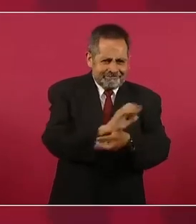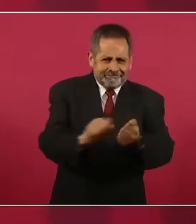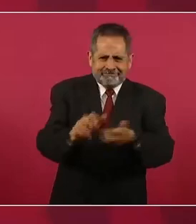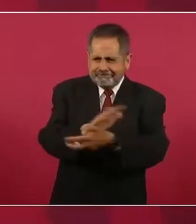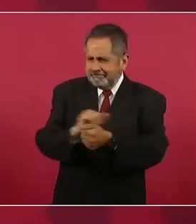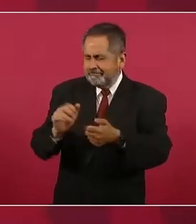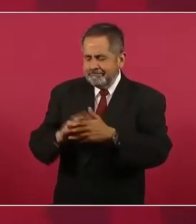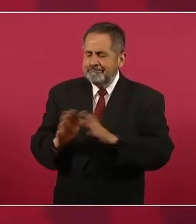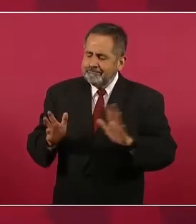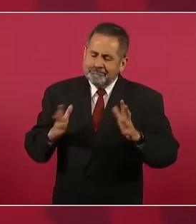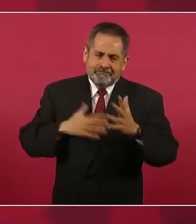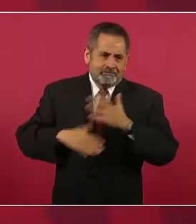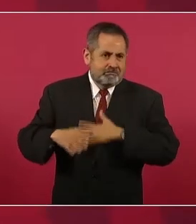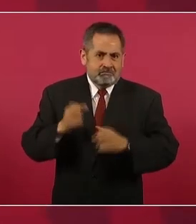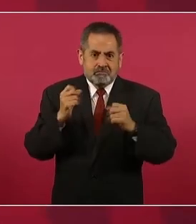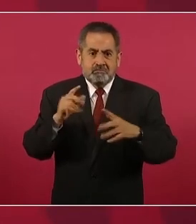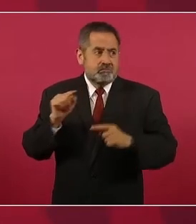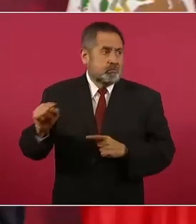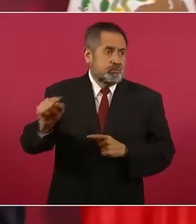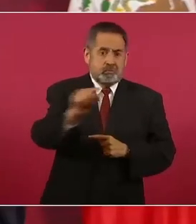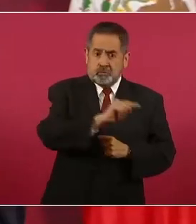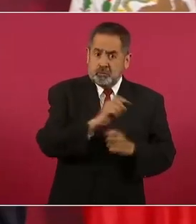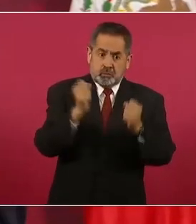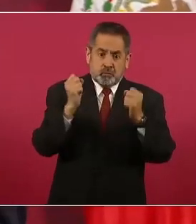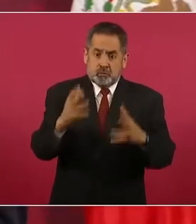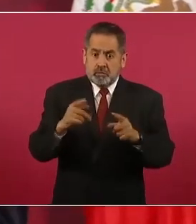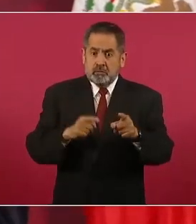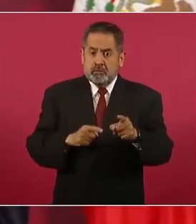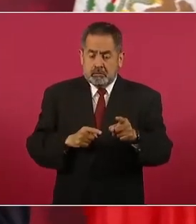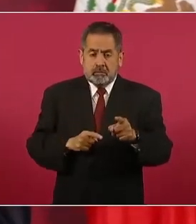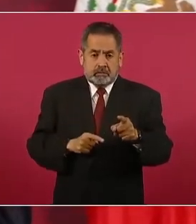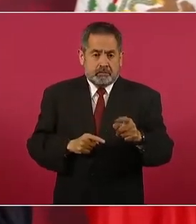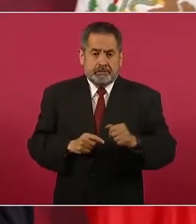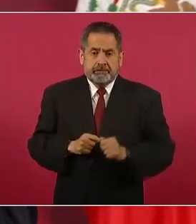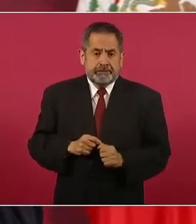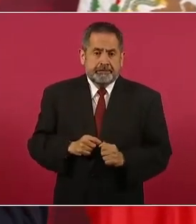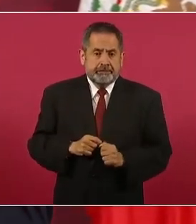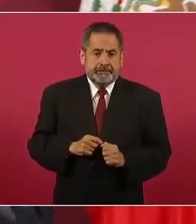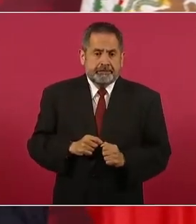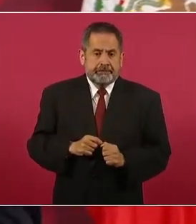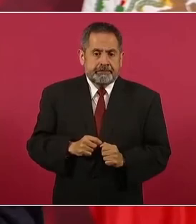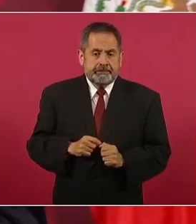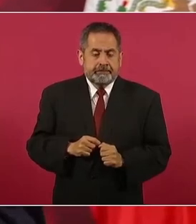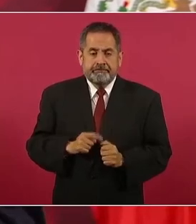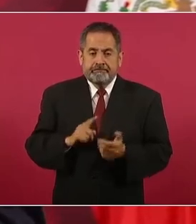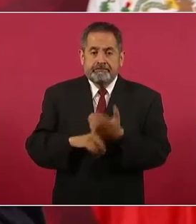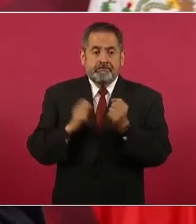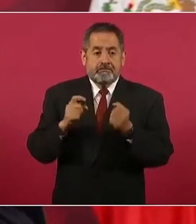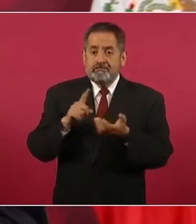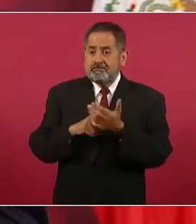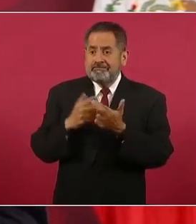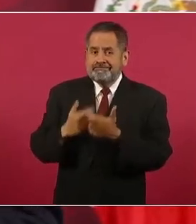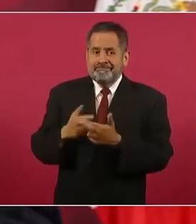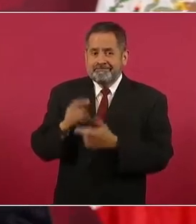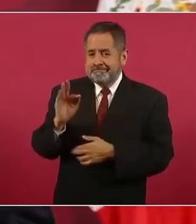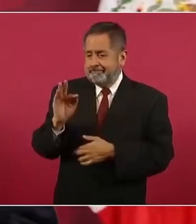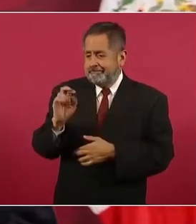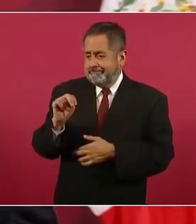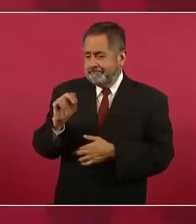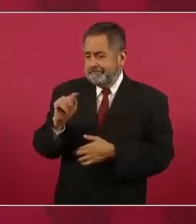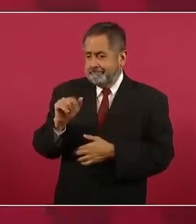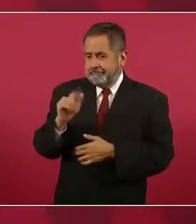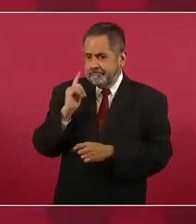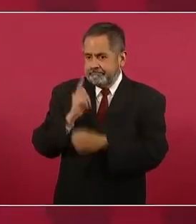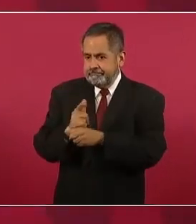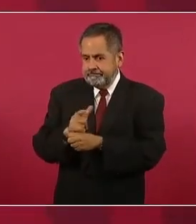Y es una cantidad considerable de fentanilo que se decomisa